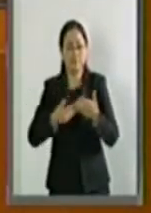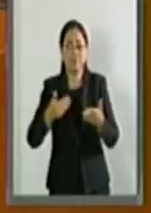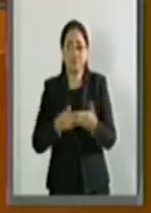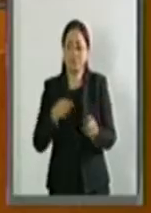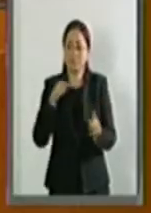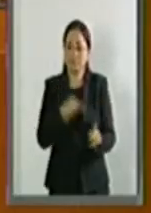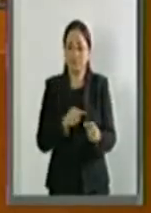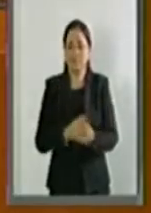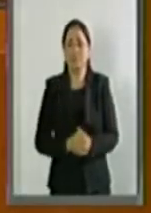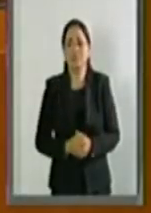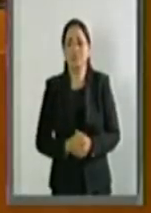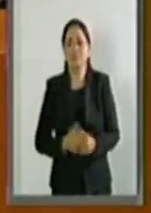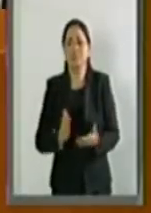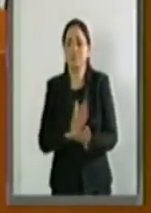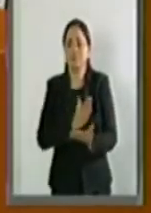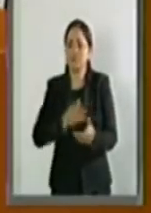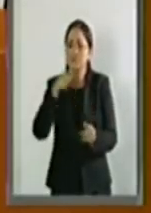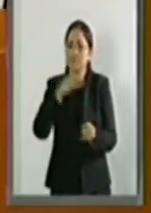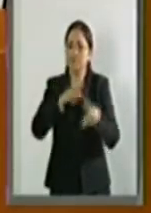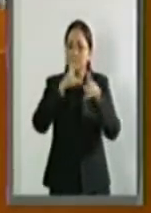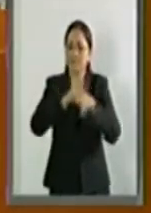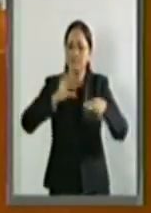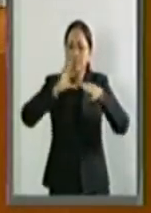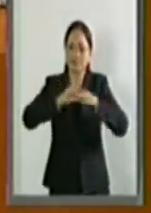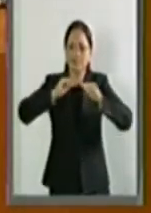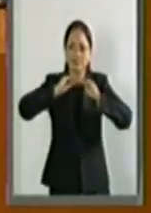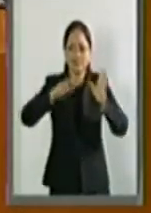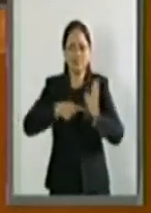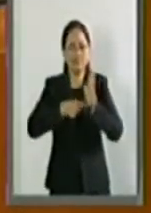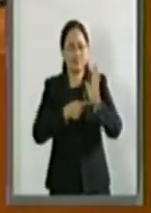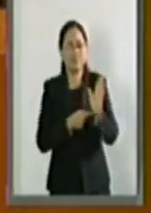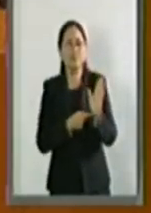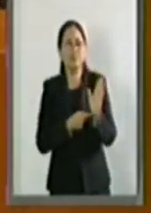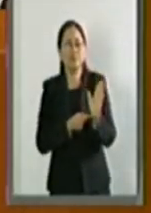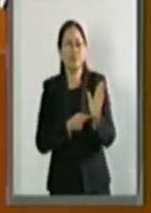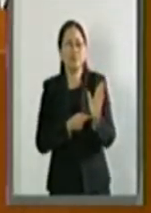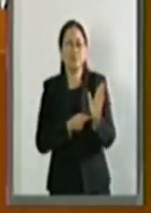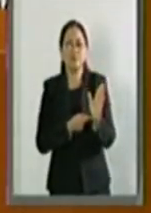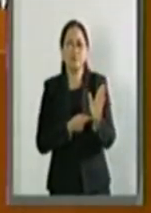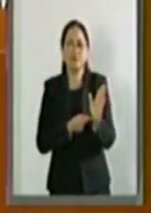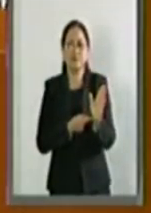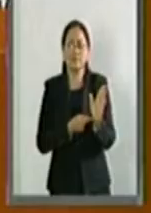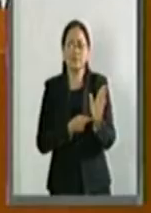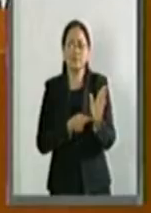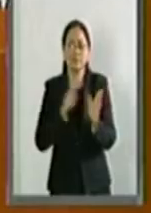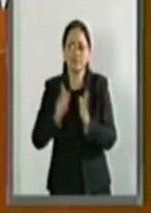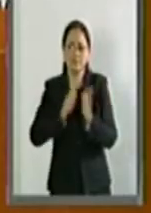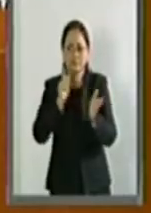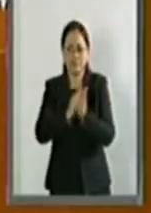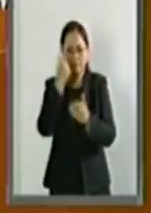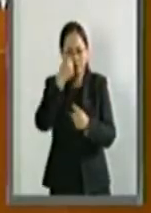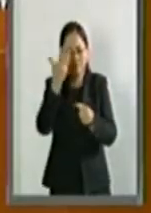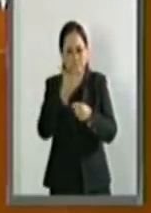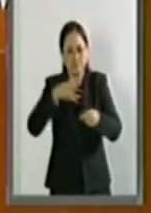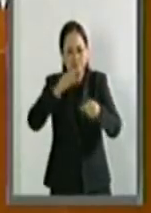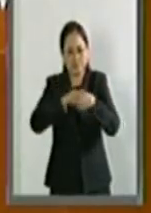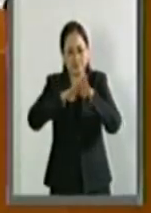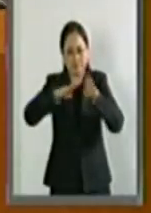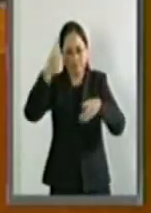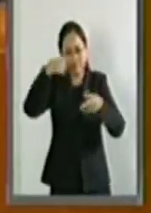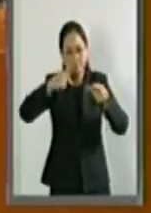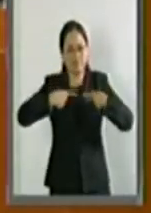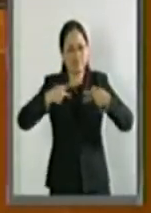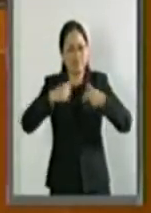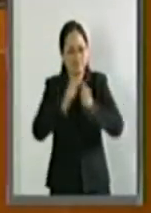va a precisar ya un apartado de la Ley General para la Inclusión de las Personas con